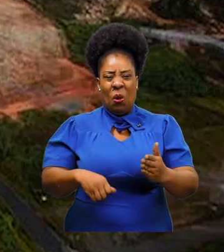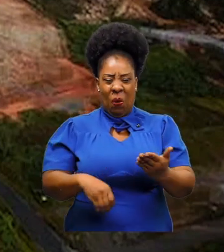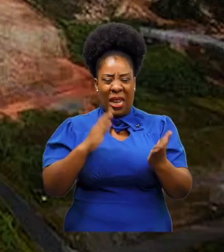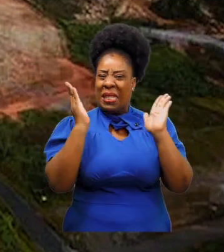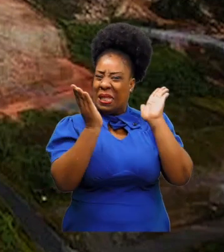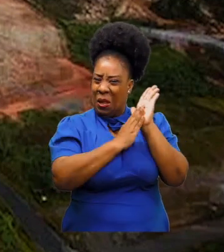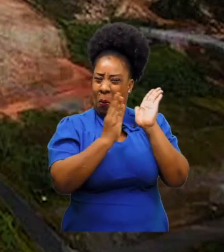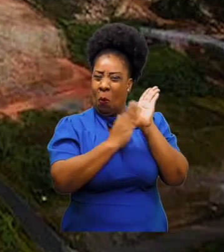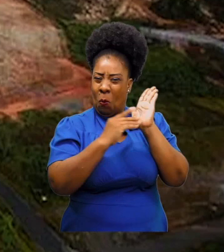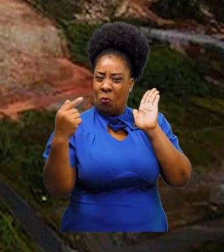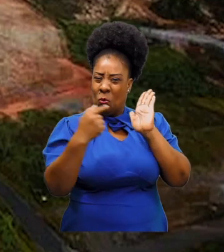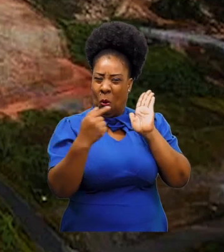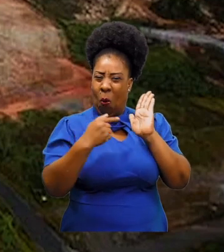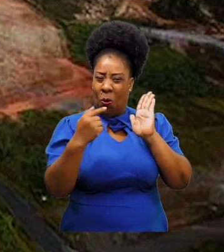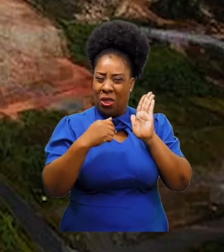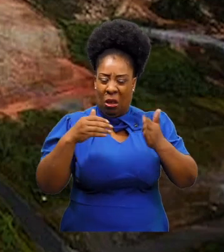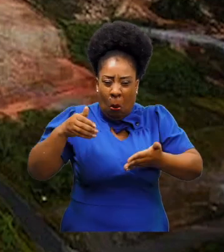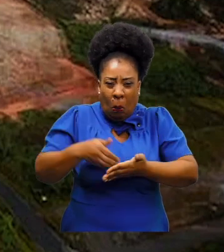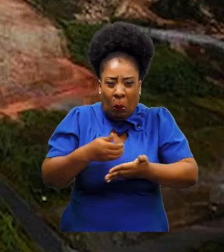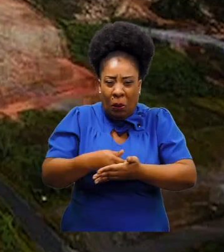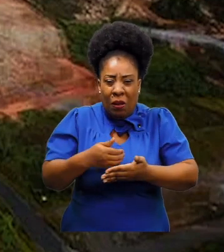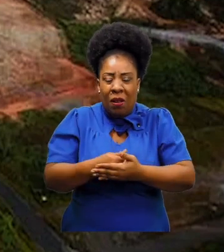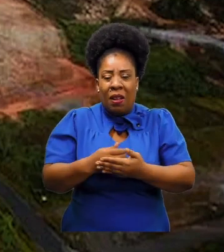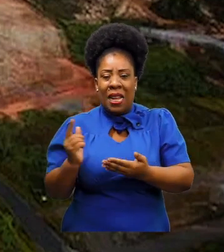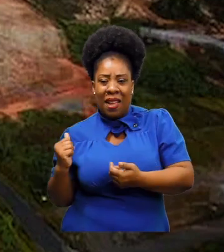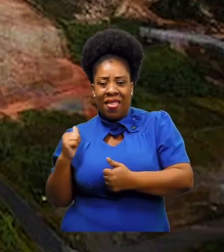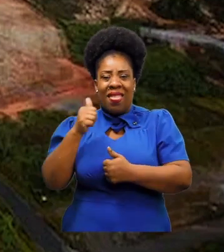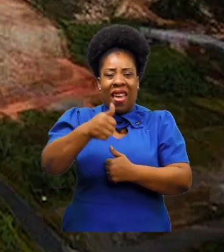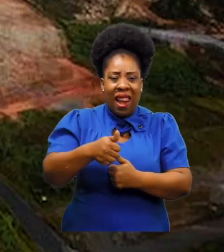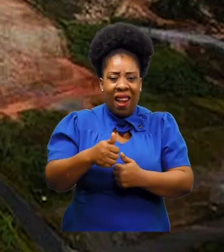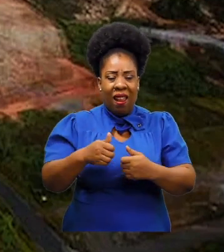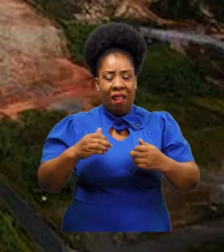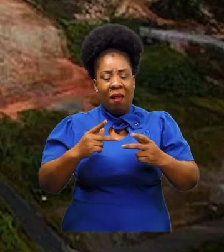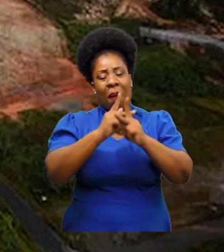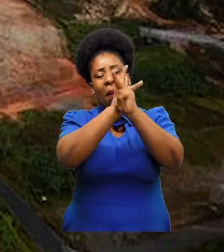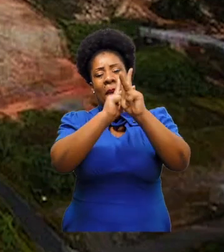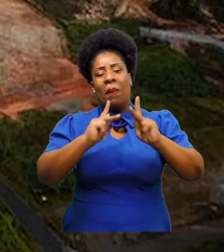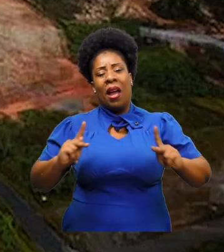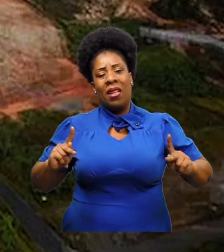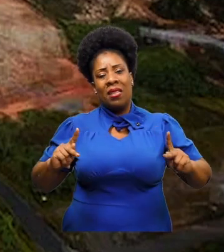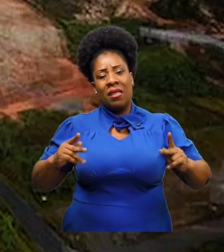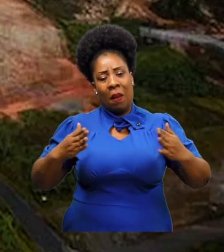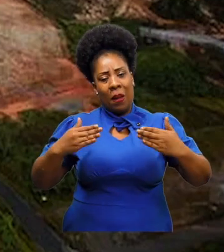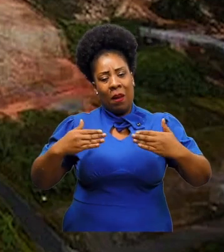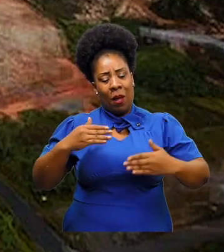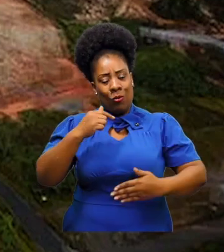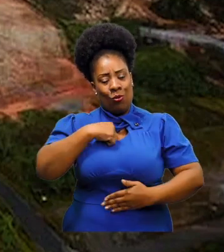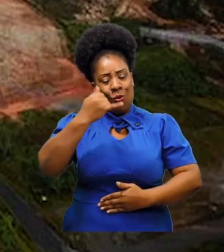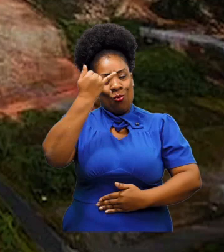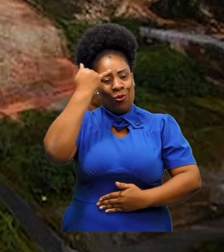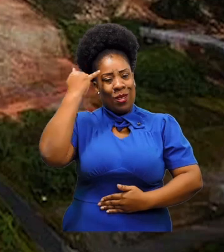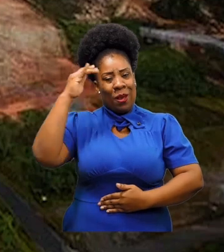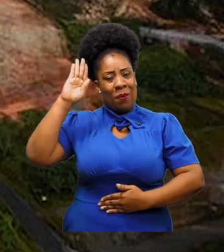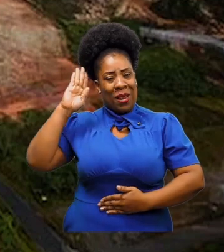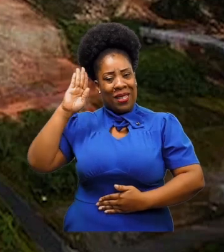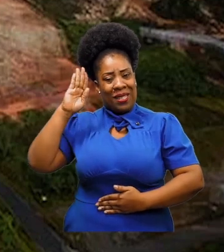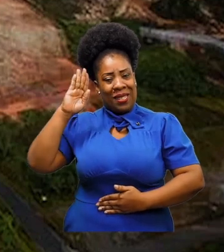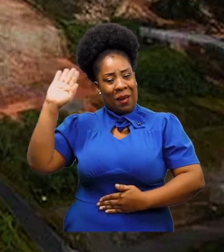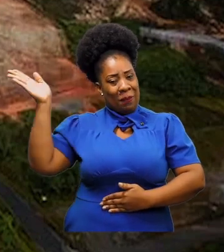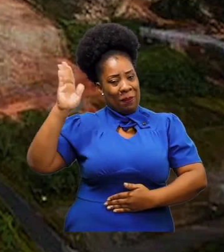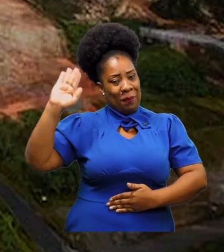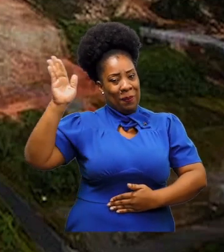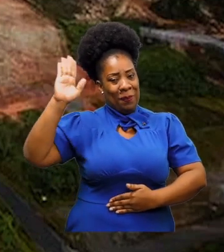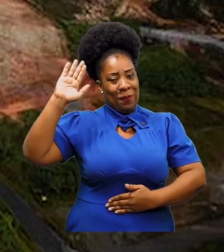el leonino contrato minero y devolverle la paz y tranquilidad al país. Soy Van Blaser,